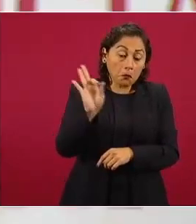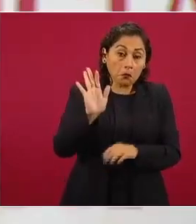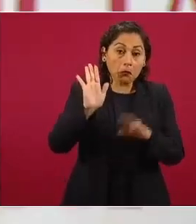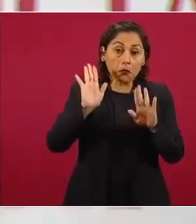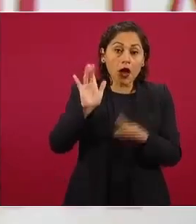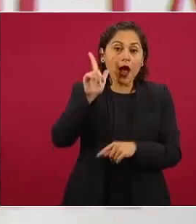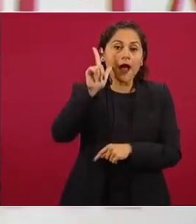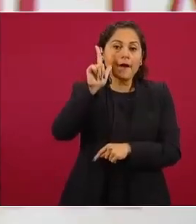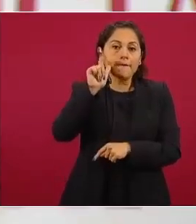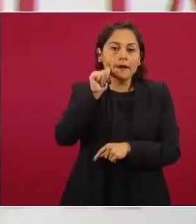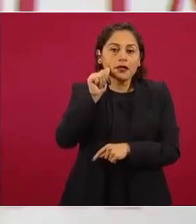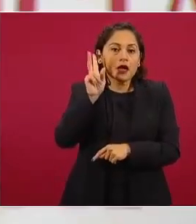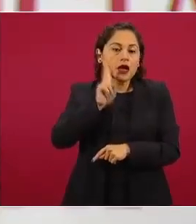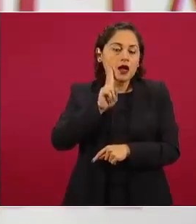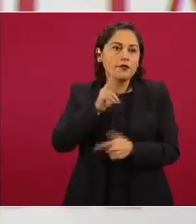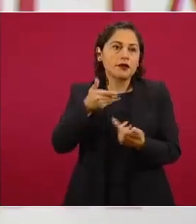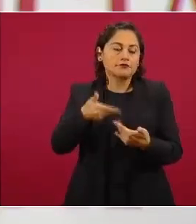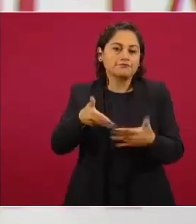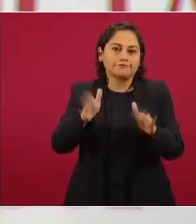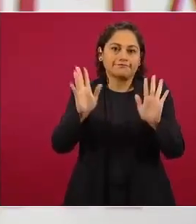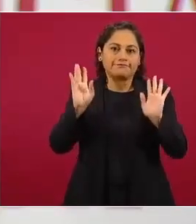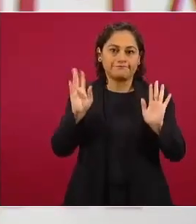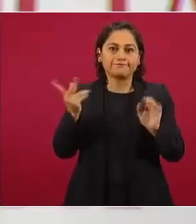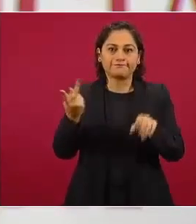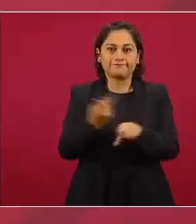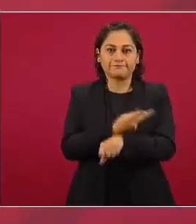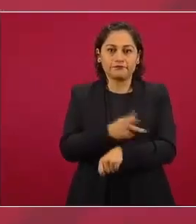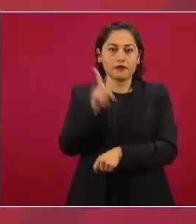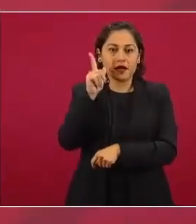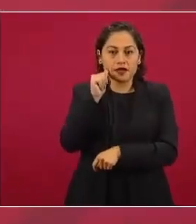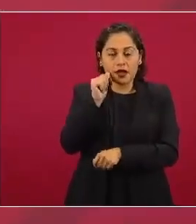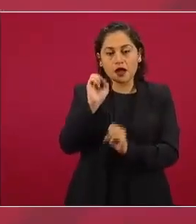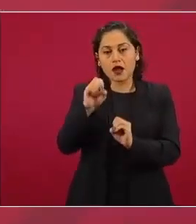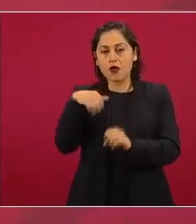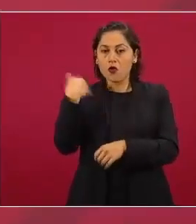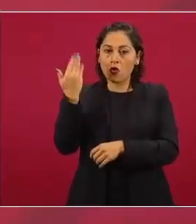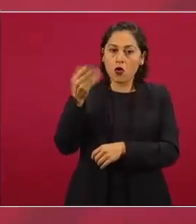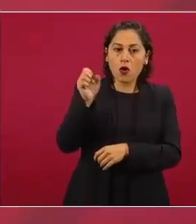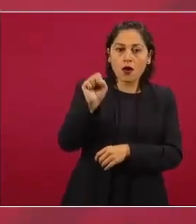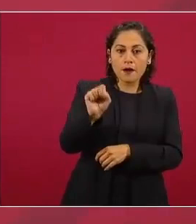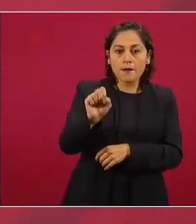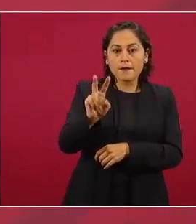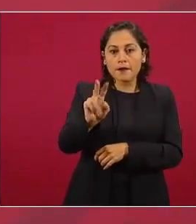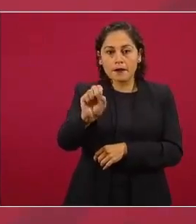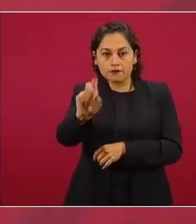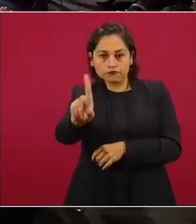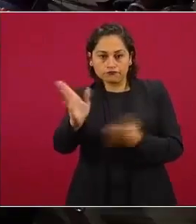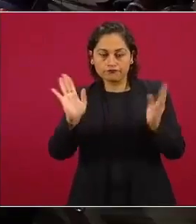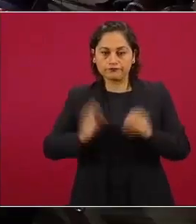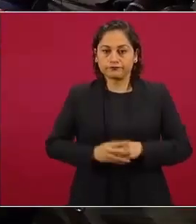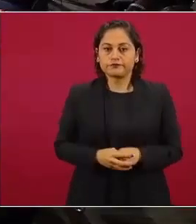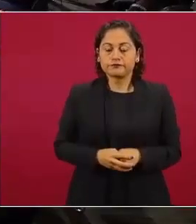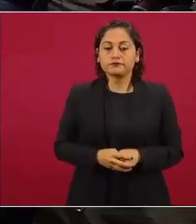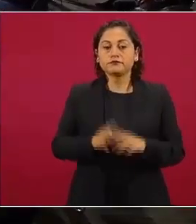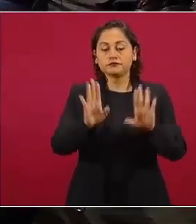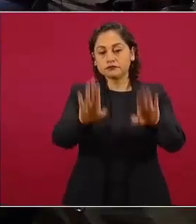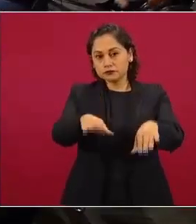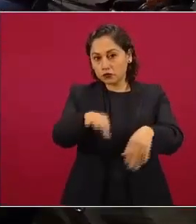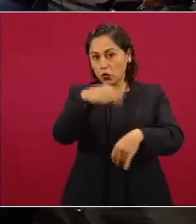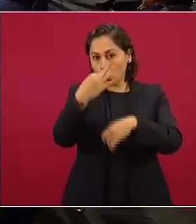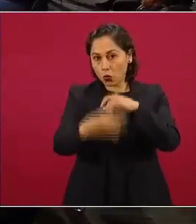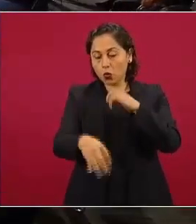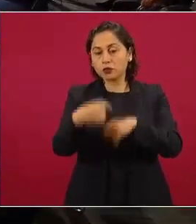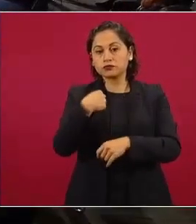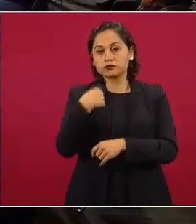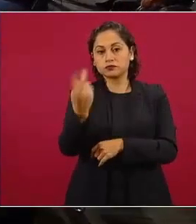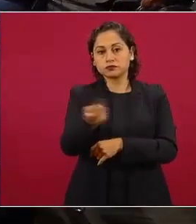de mañana sería más factible mañana pasado mañana o el fin de semana Ok Oiga y nada más si